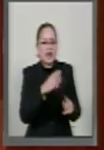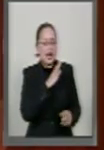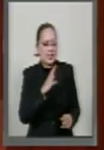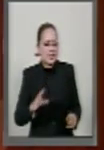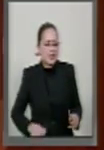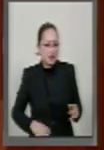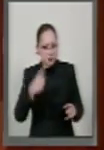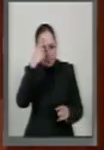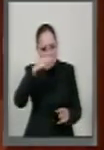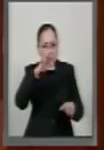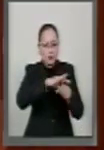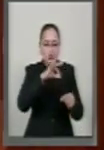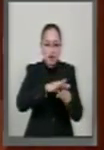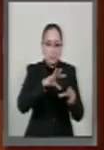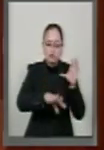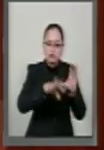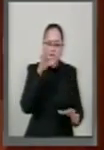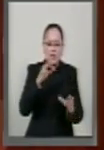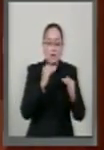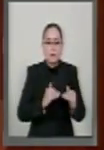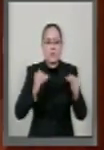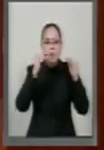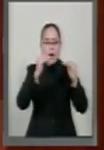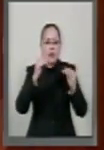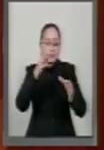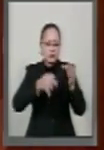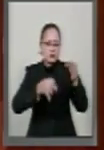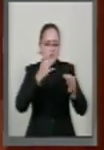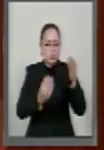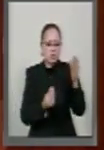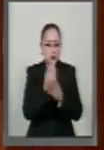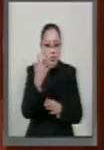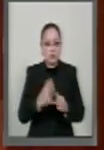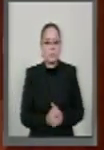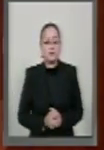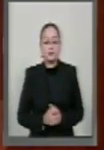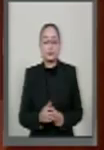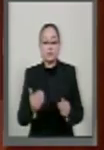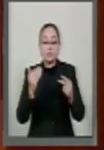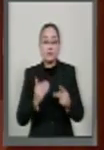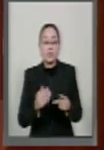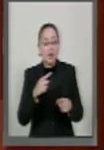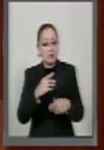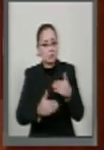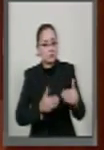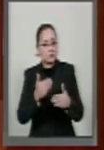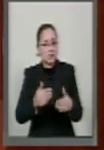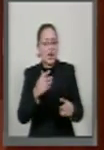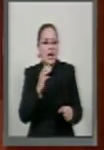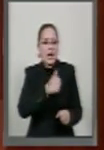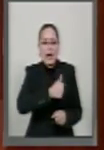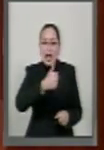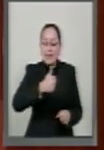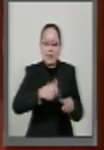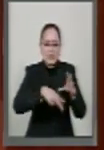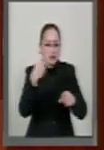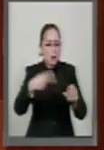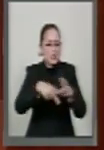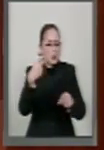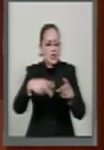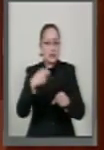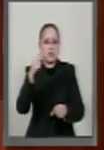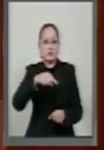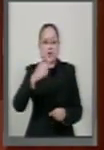nuevo ministro de la Corte. Este proceso se realizará en turnos consecutivos, según se presente cada vacante y en el siguiente orden,